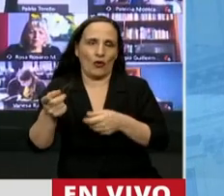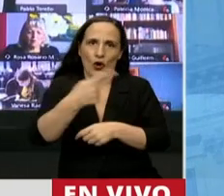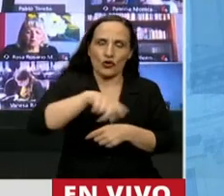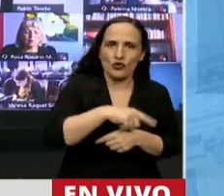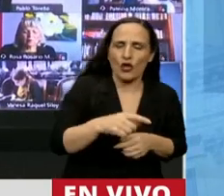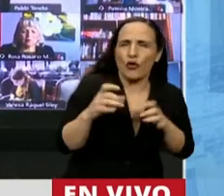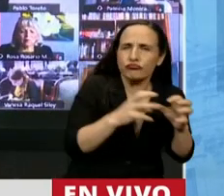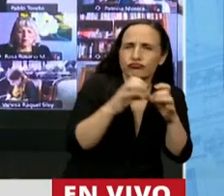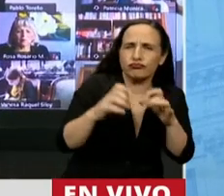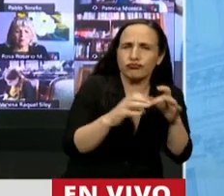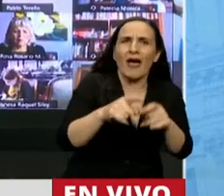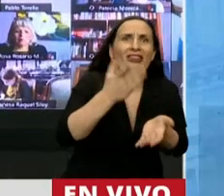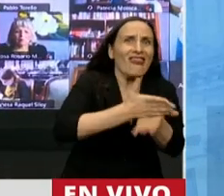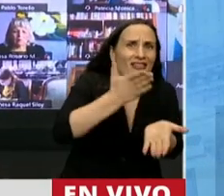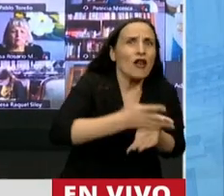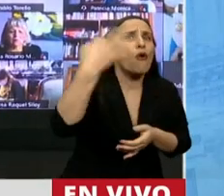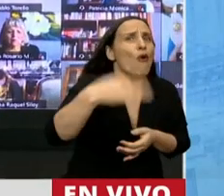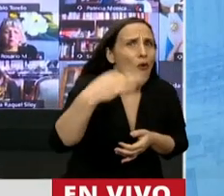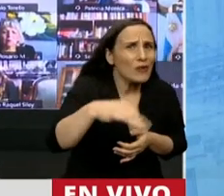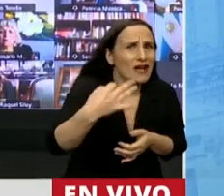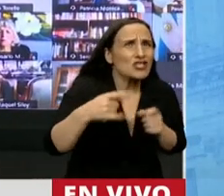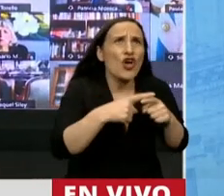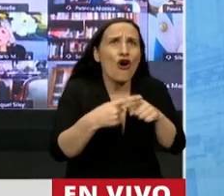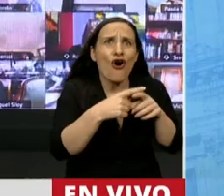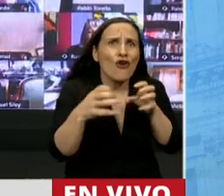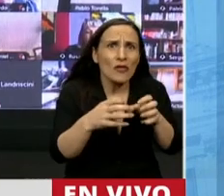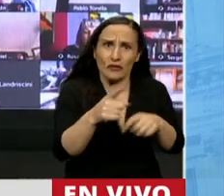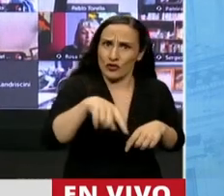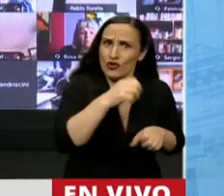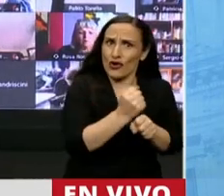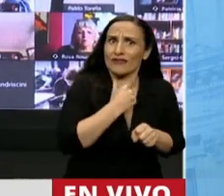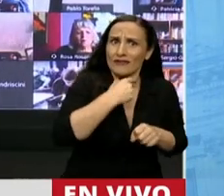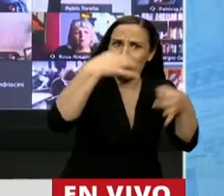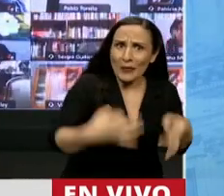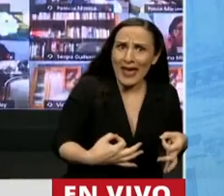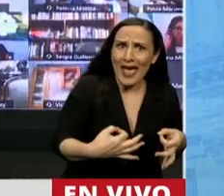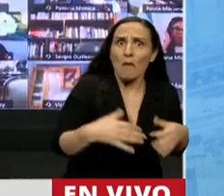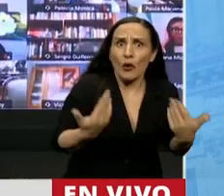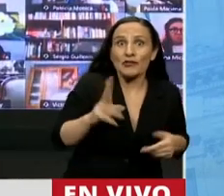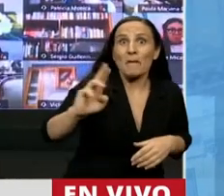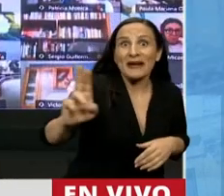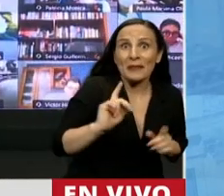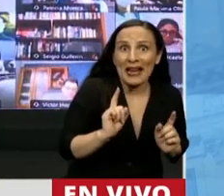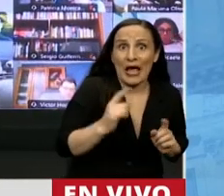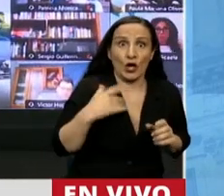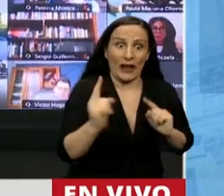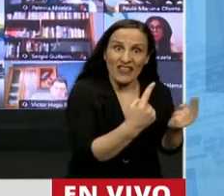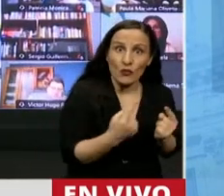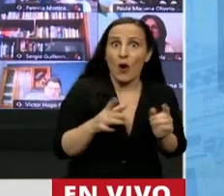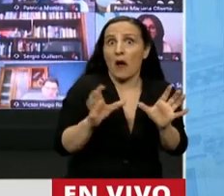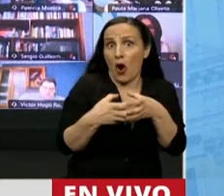Es nuestro derecho, es nuestra obligación y queremos ejercerla bien y para eso están las cuestiones de privilegio individual y colectiva,